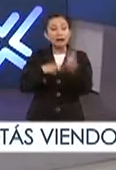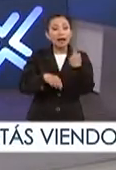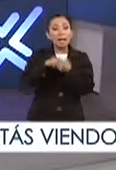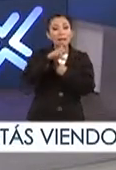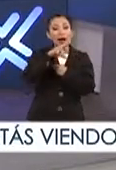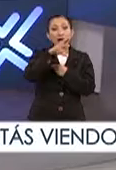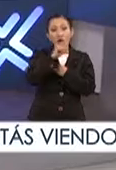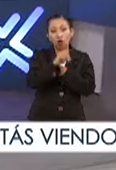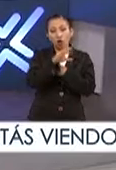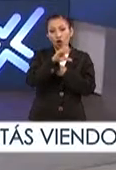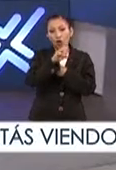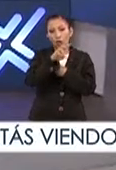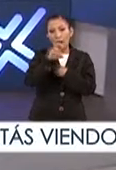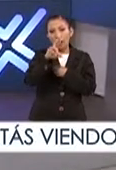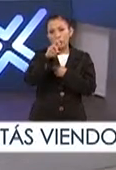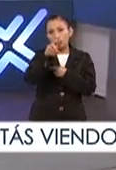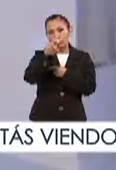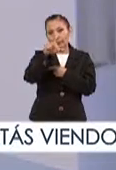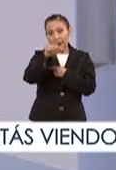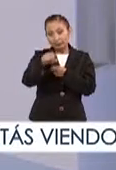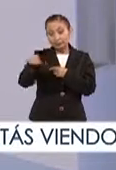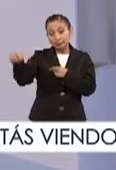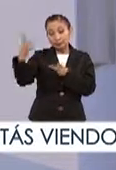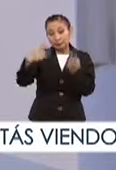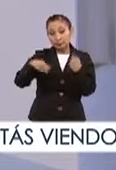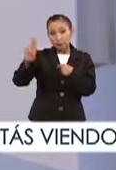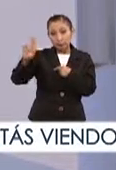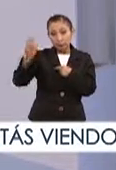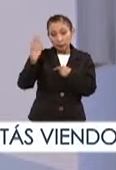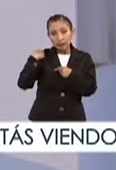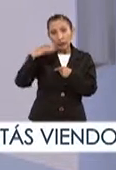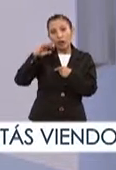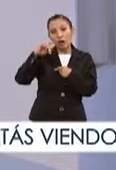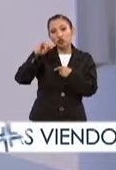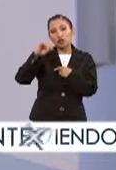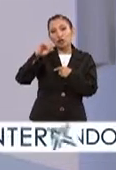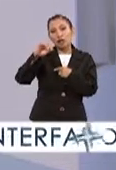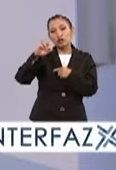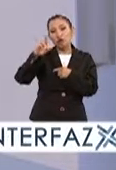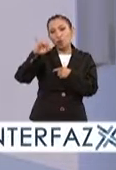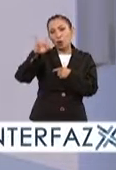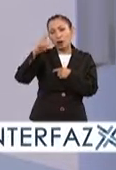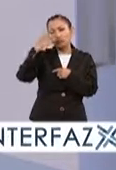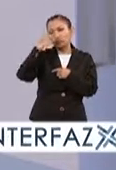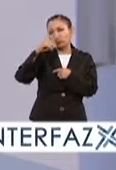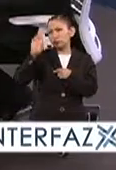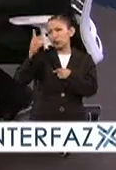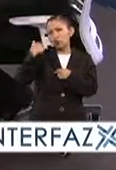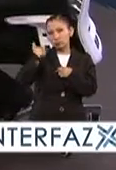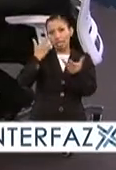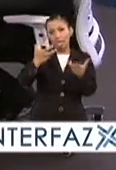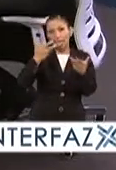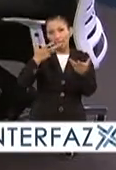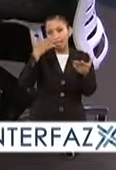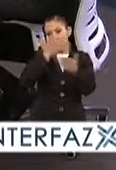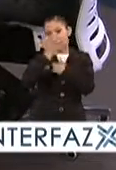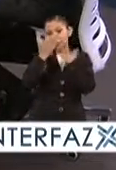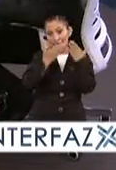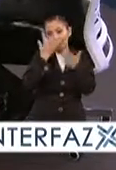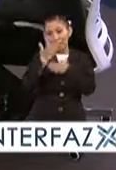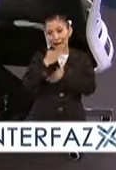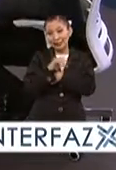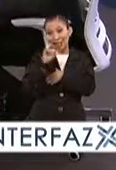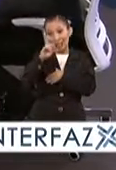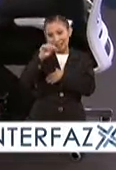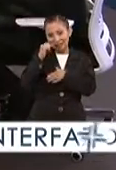nosotros Marco Covarrubias, él viene de la Universidad del Trabajo de Sojuana, va una universidad tan hermosa, yo siempre quise estudiar ahí, Ana